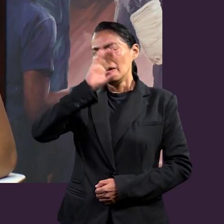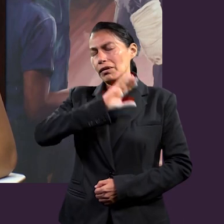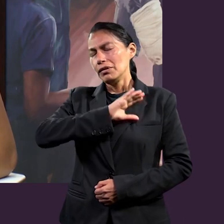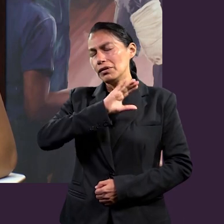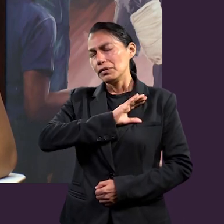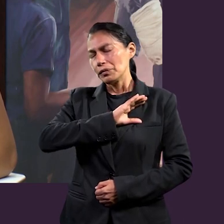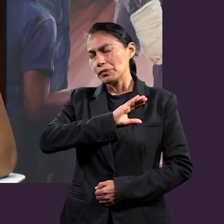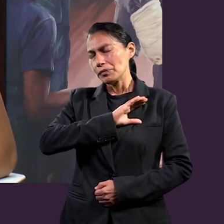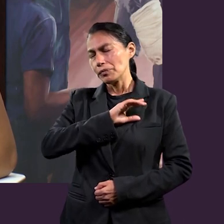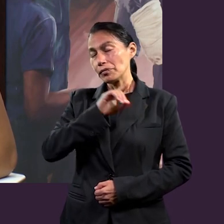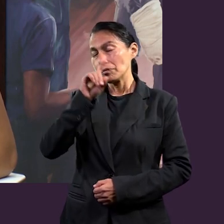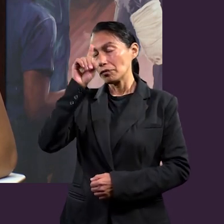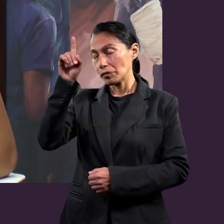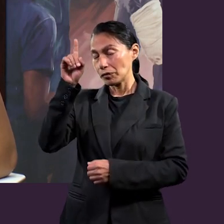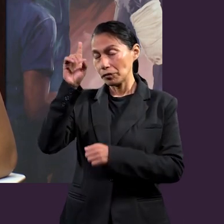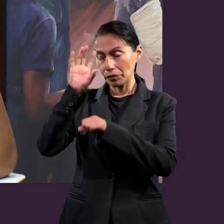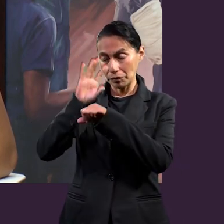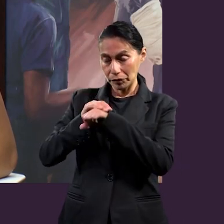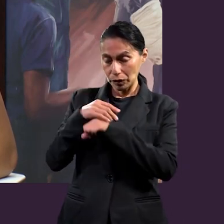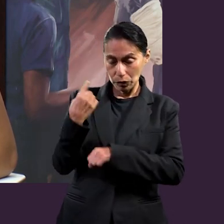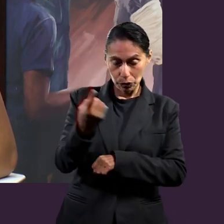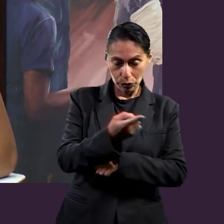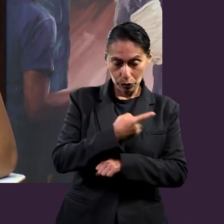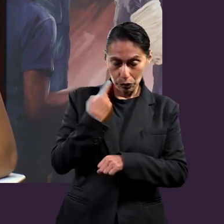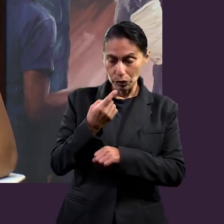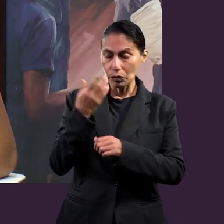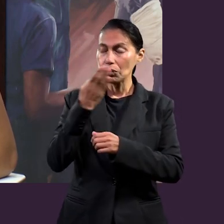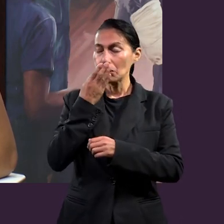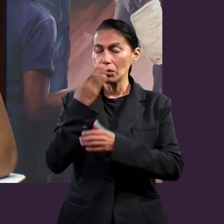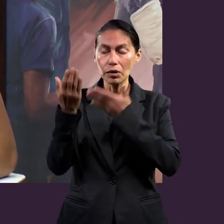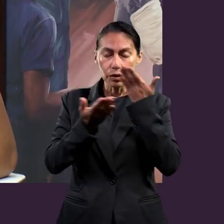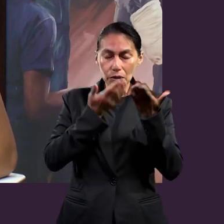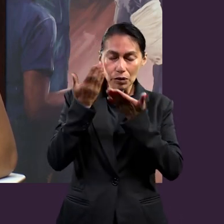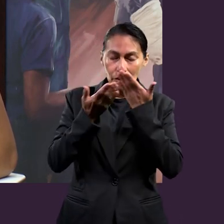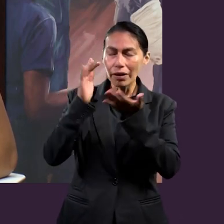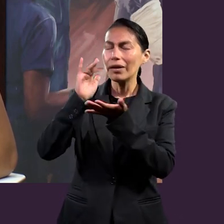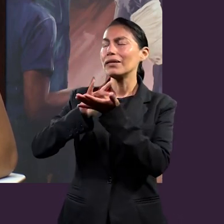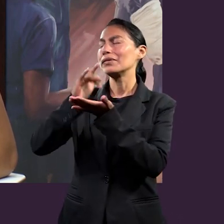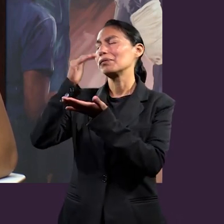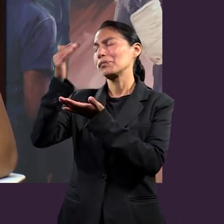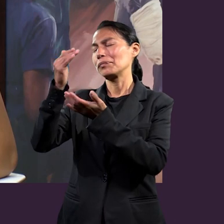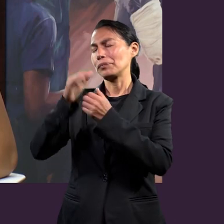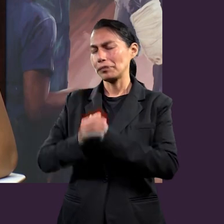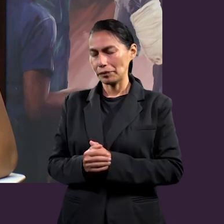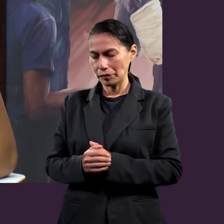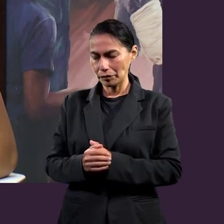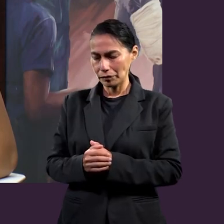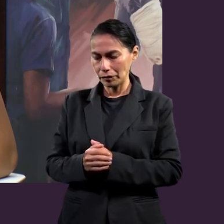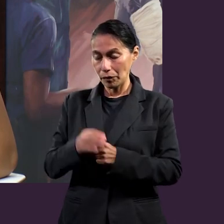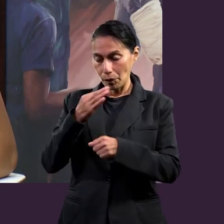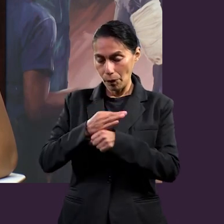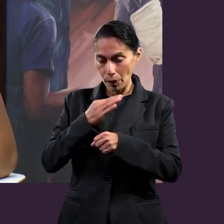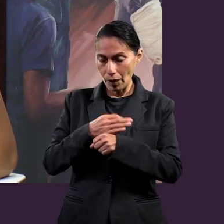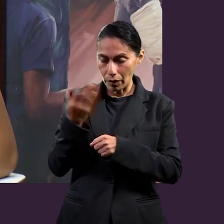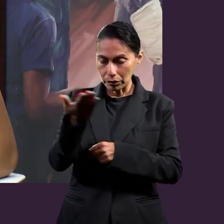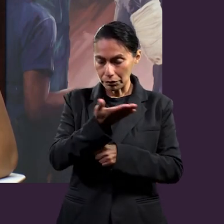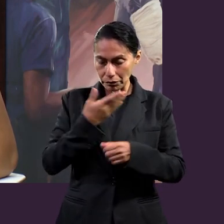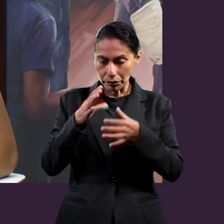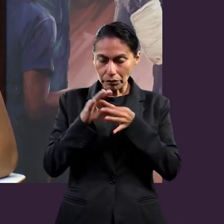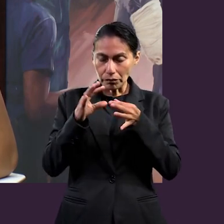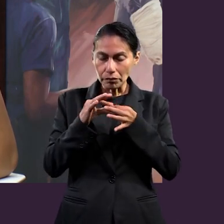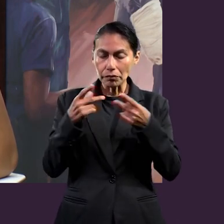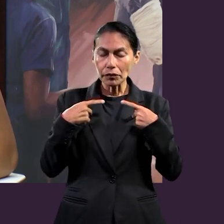damos gracias, Señor, porque nos dejas estar aquí para estudiar un poco de tu palabra, Señor. Y ahora que vamos a